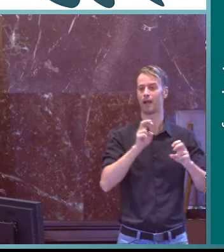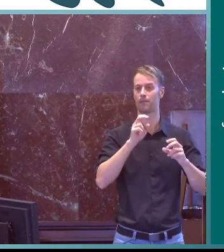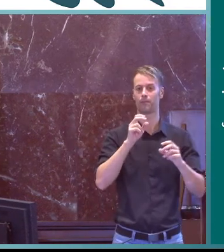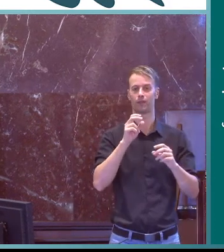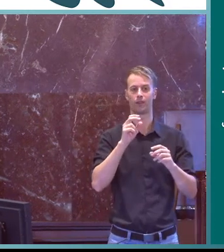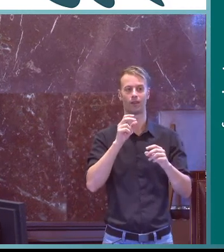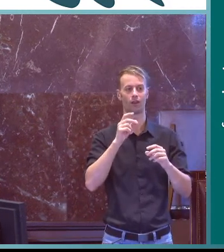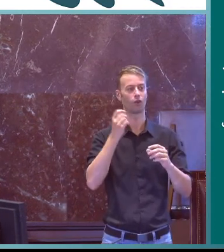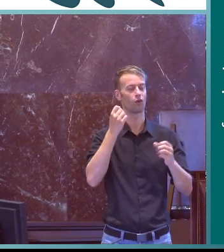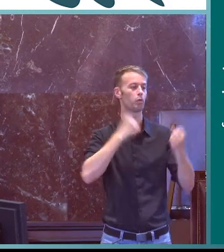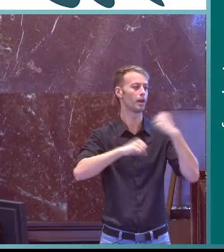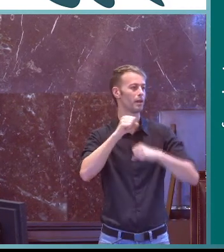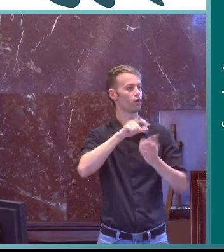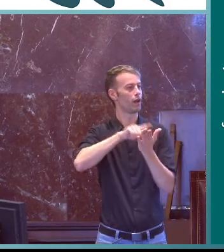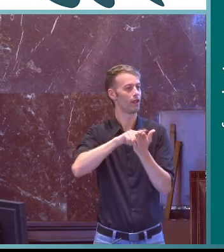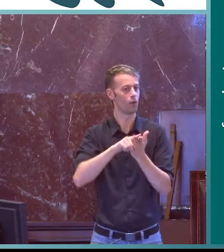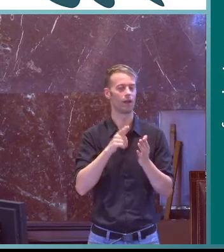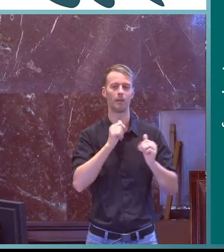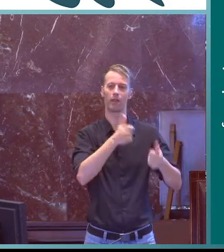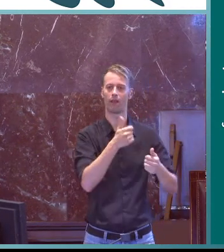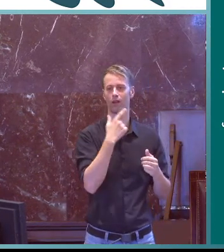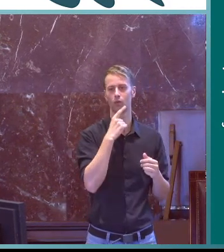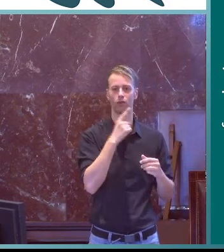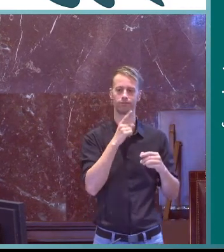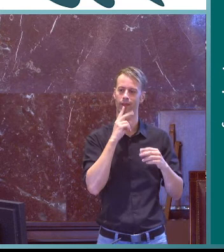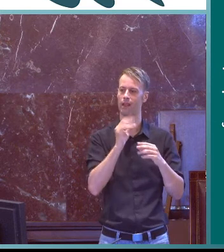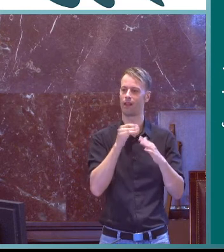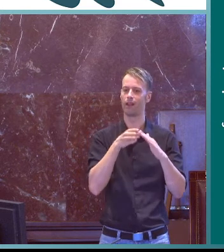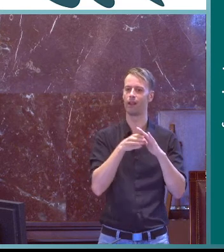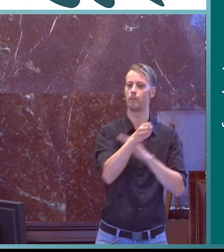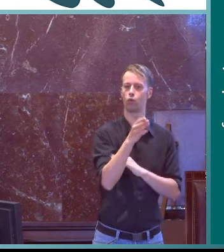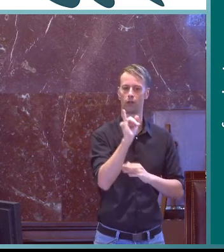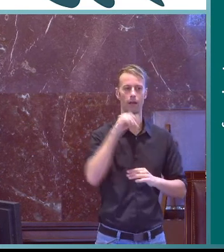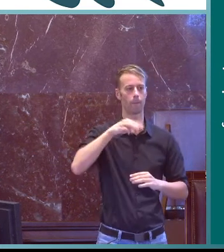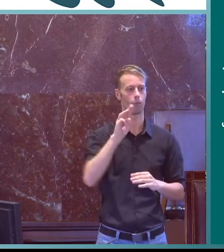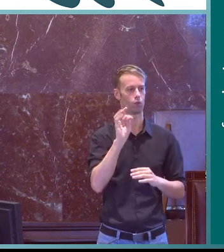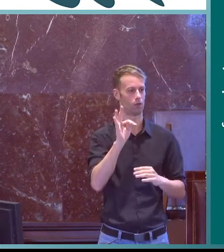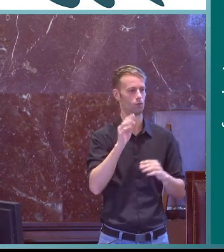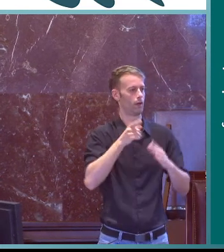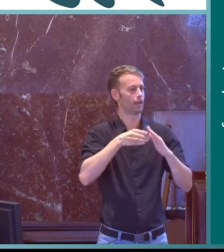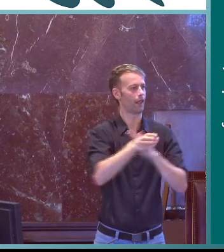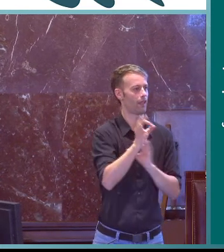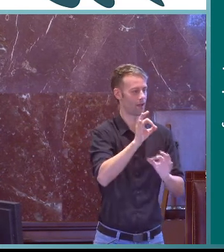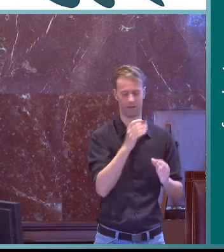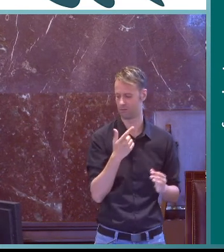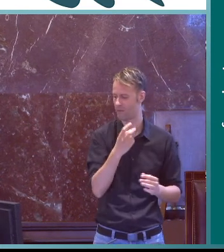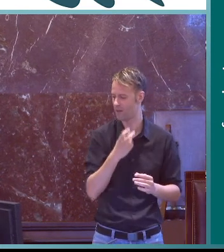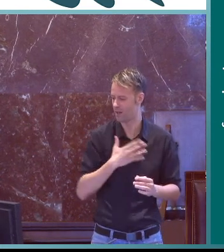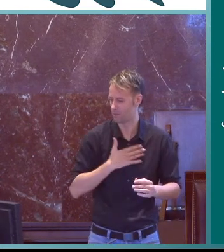pero básicamente lo que quiere decir habla del comportamiento de las lenguas de una lengua del input